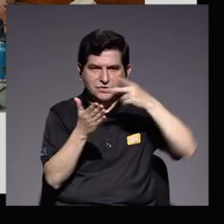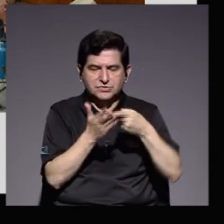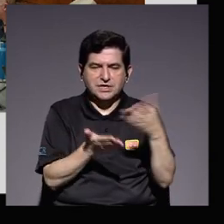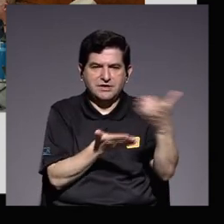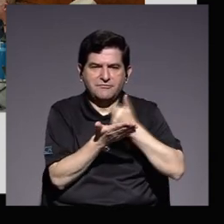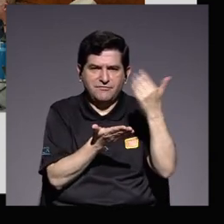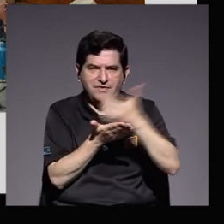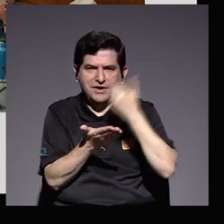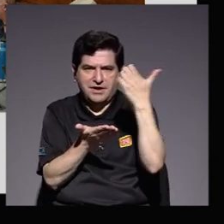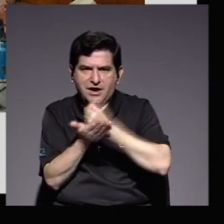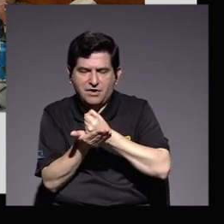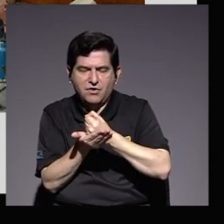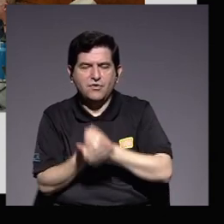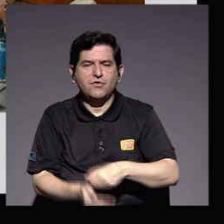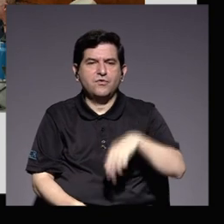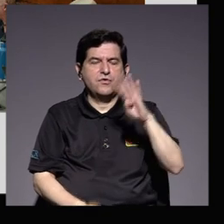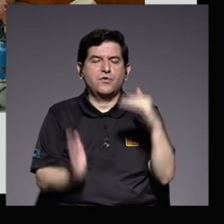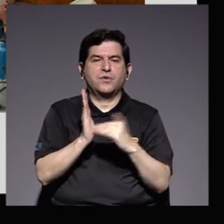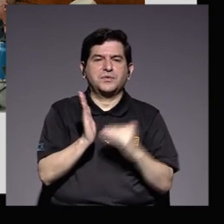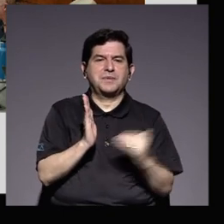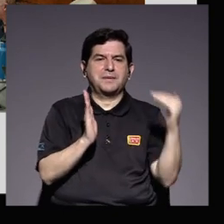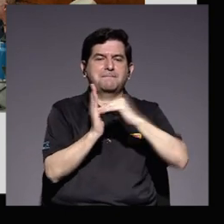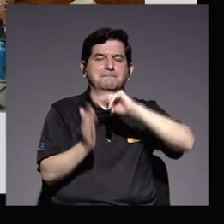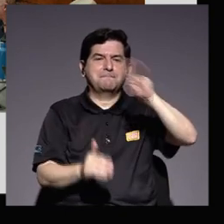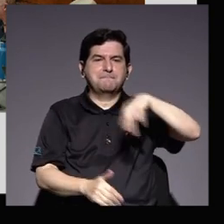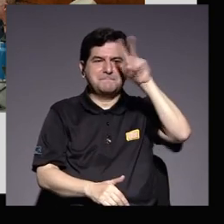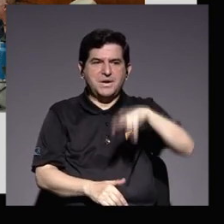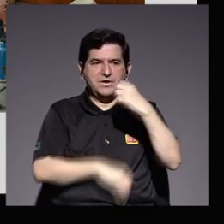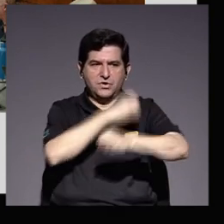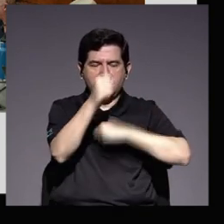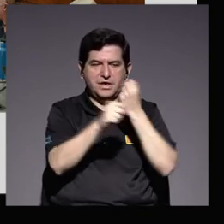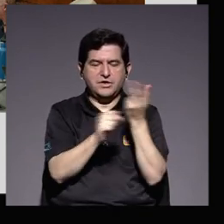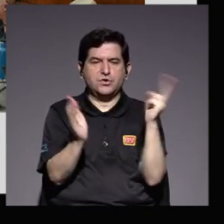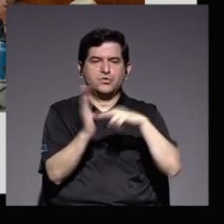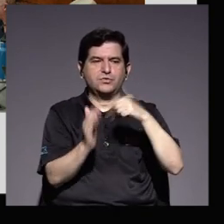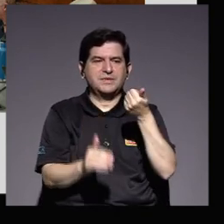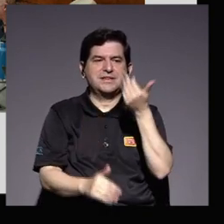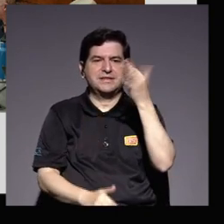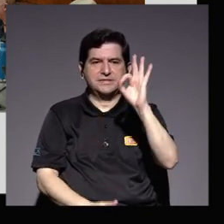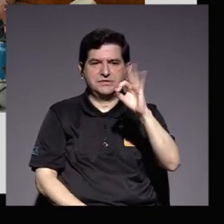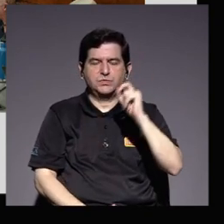ahorro de alrededor de 4 mil millones de colones en el año 2019